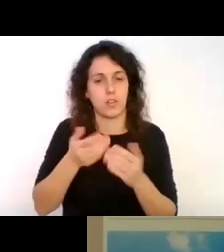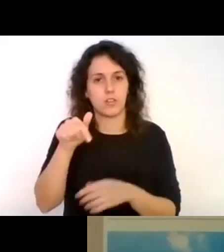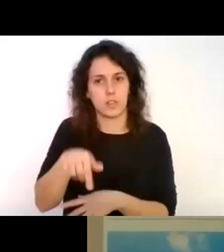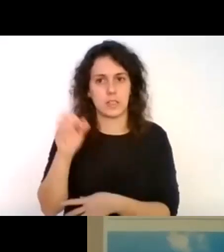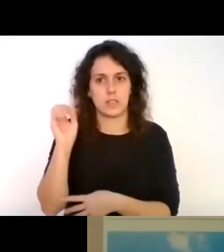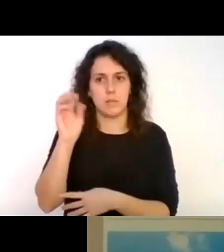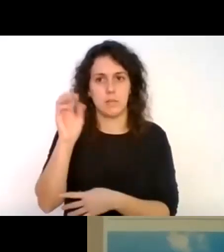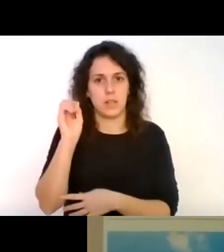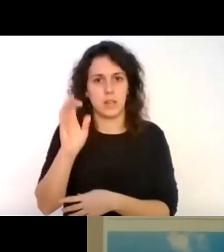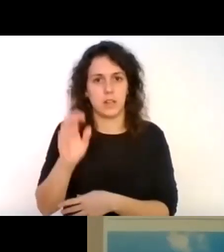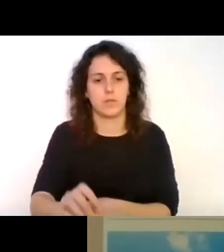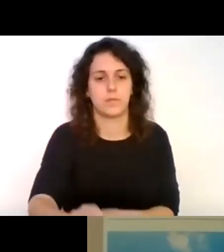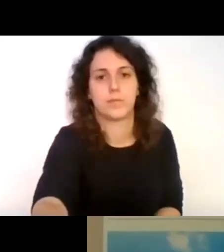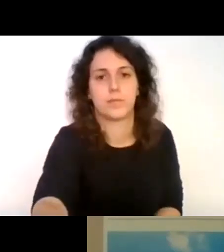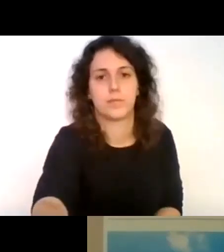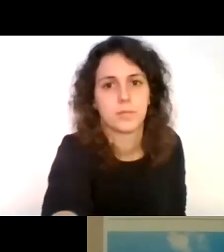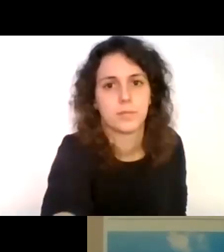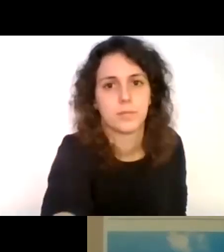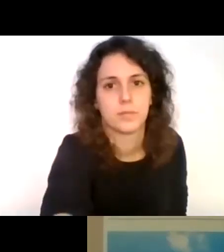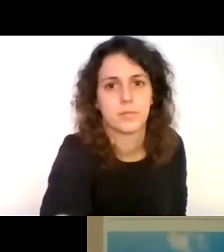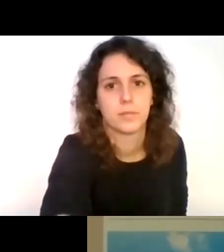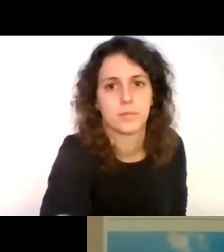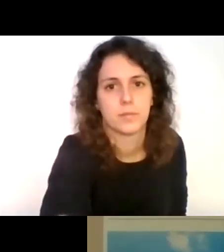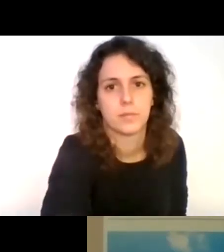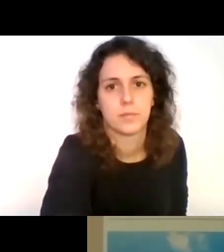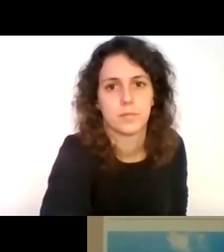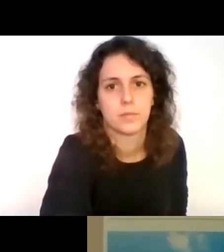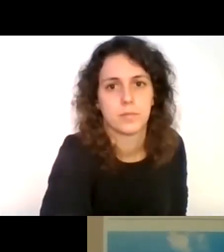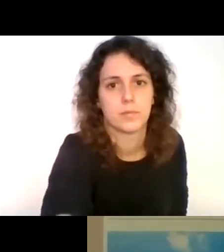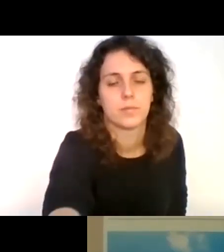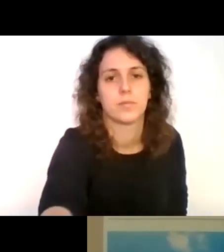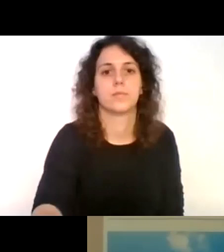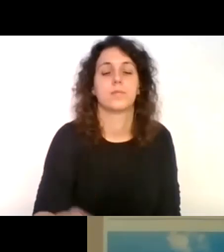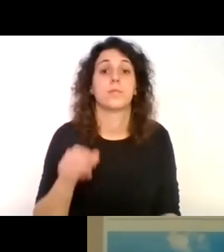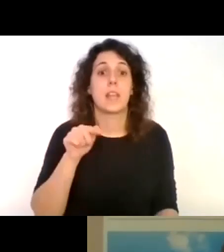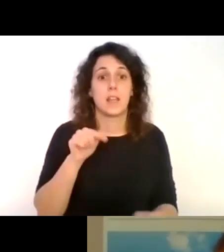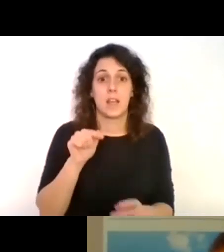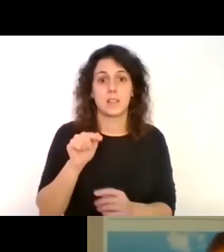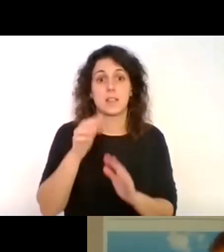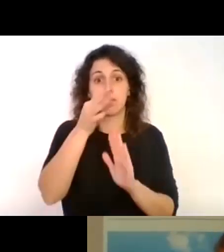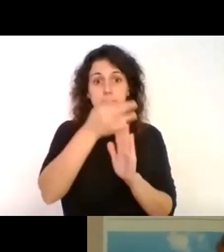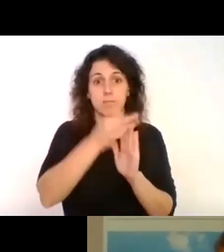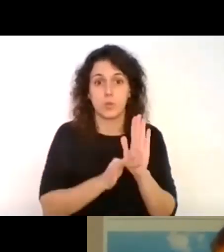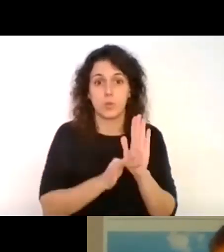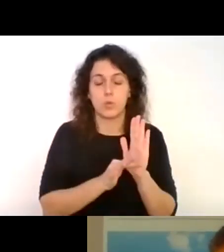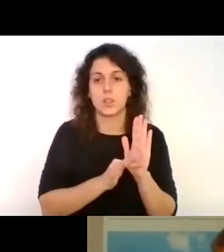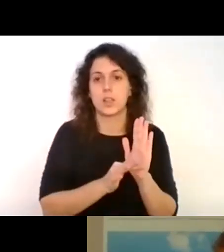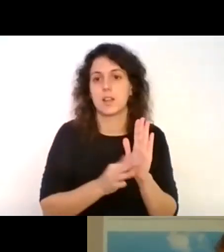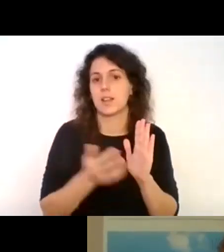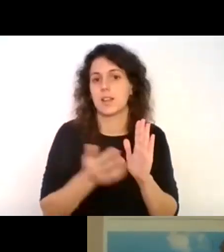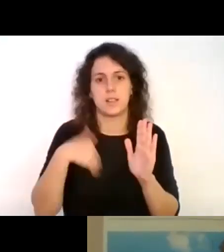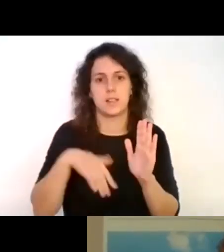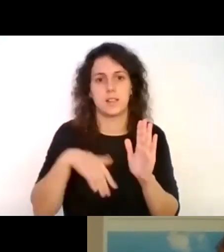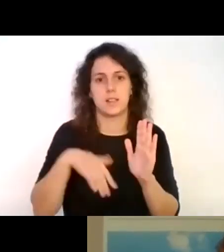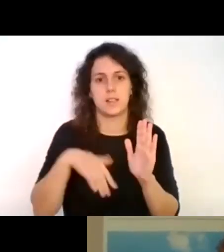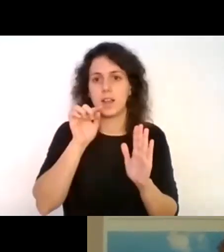y con esta encuesta vamos a dar por terminada